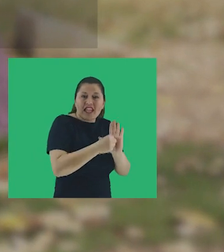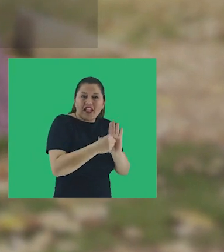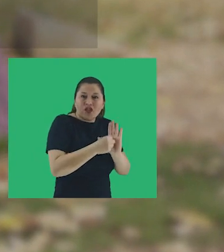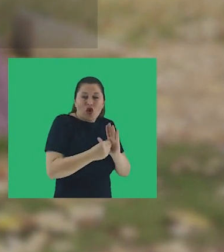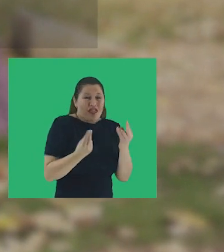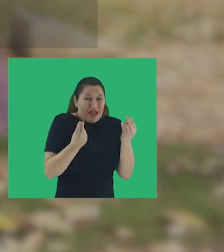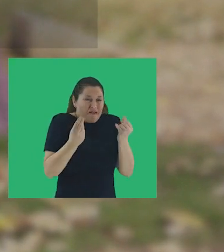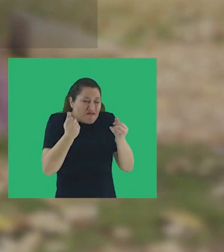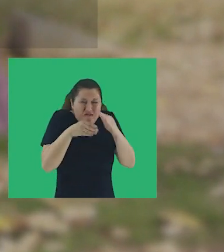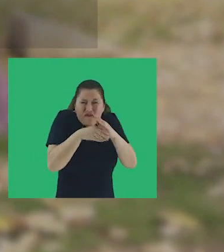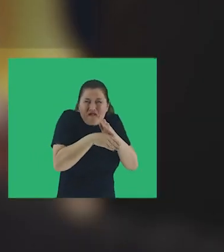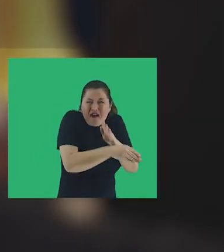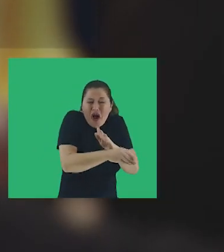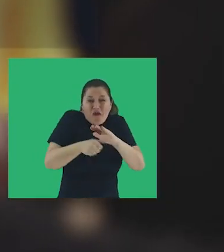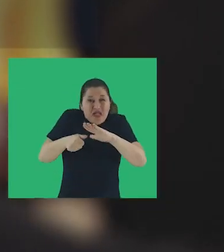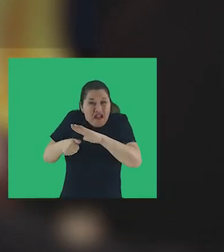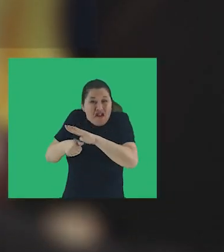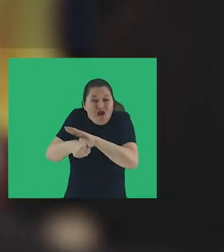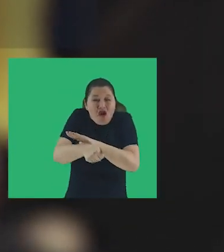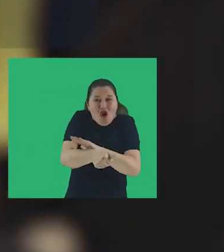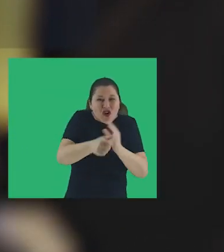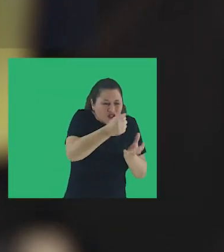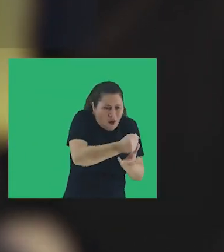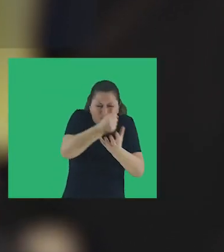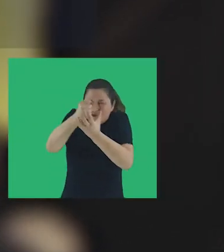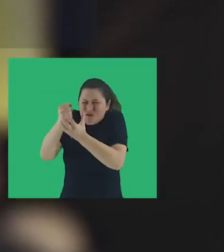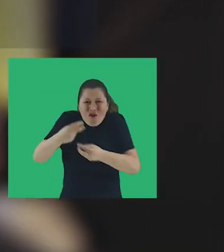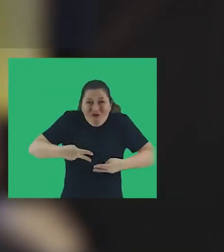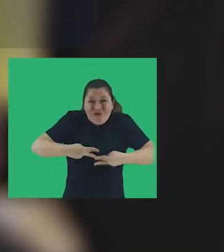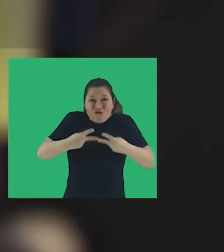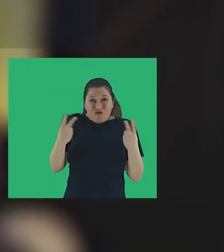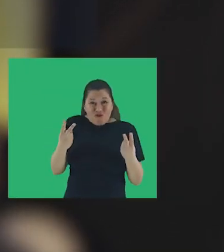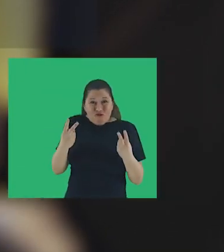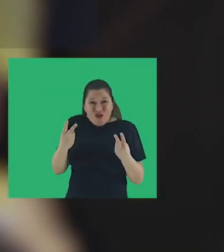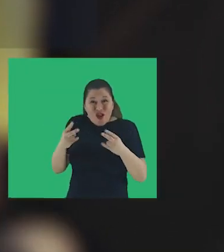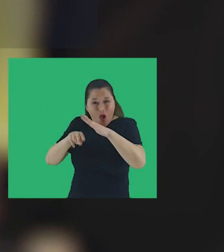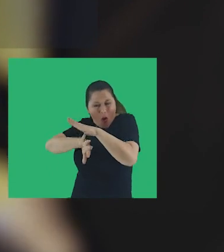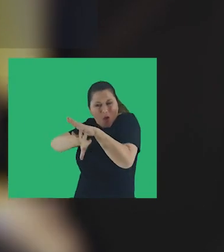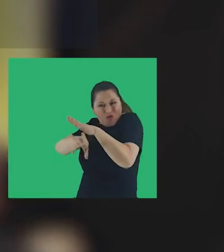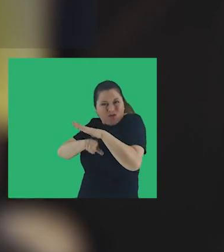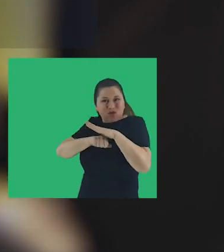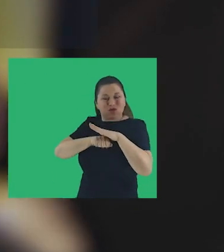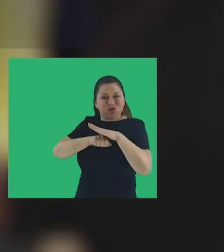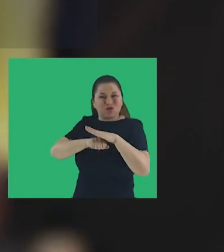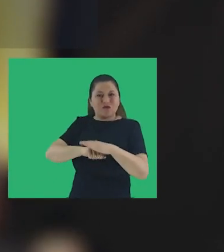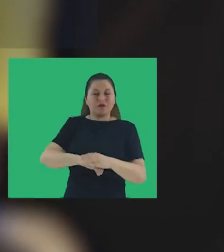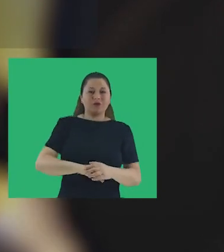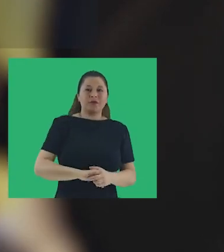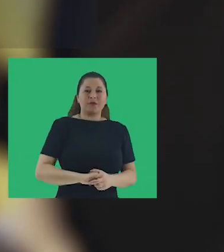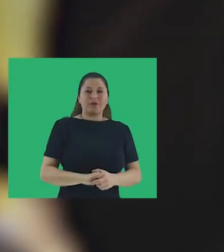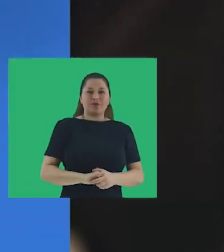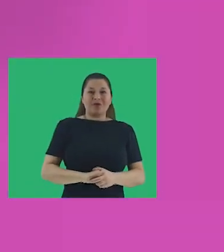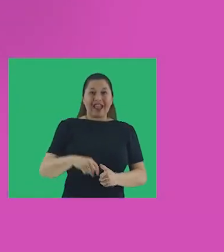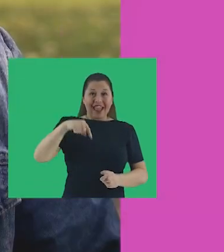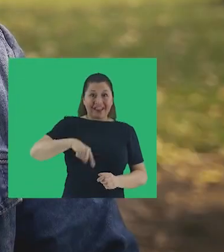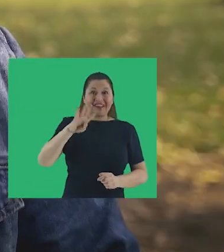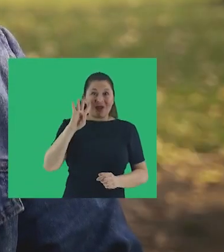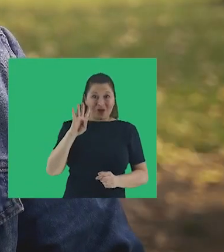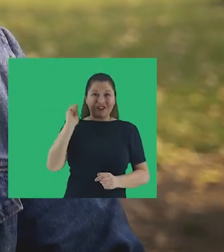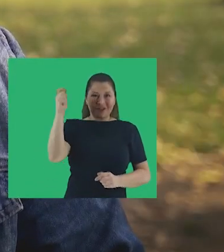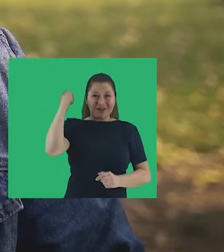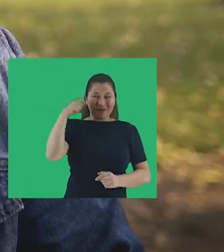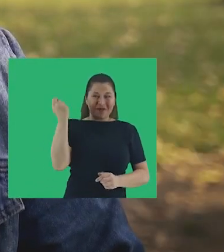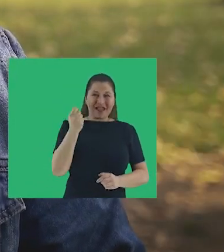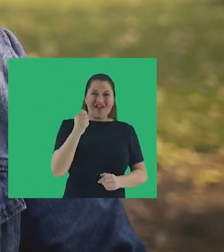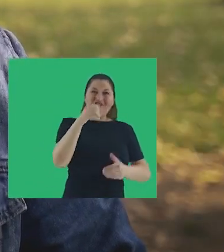delitos vinculados a corrupción como fraude al fisco, lavado de activos, soborno cohecho y malversación de caudales públicos. Este